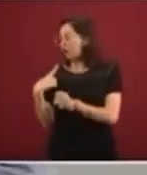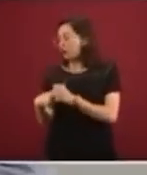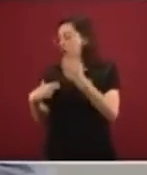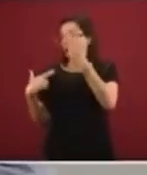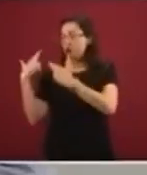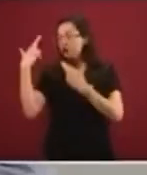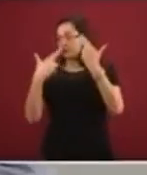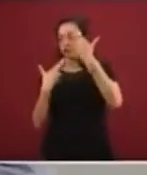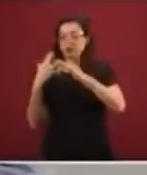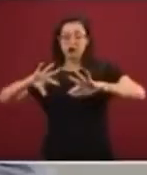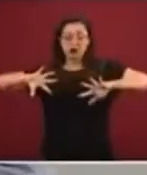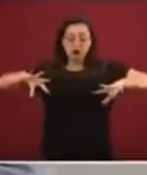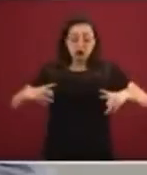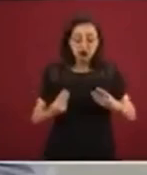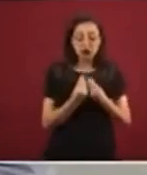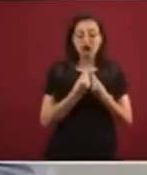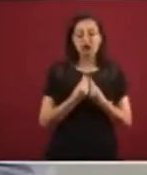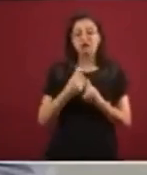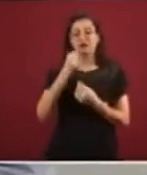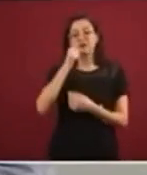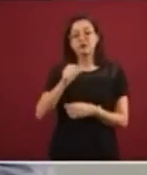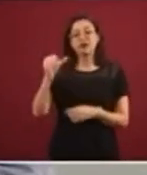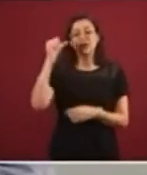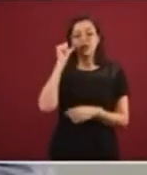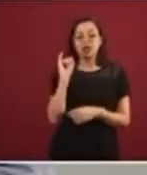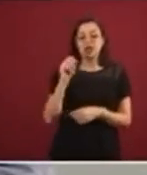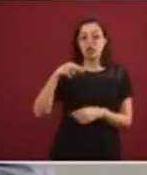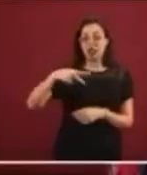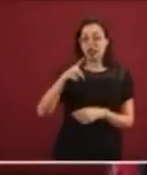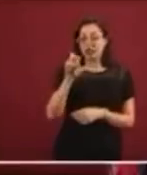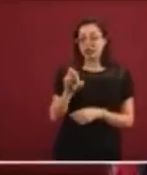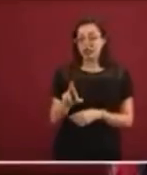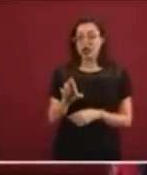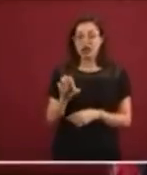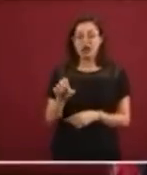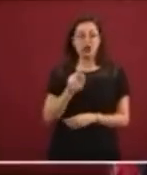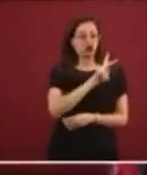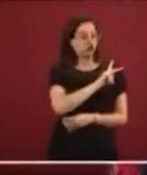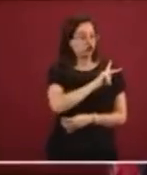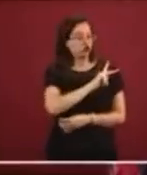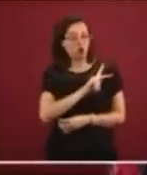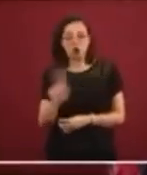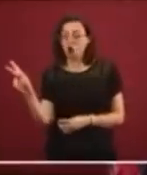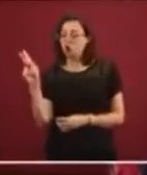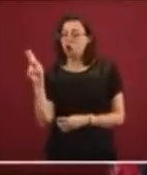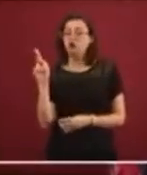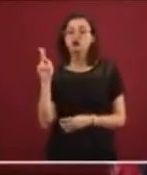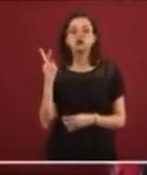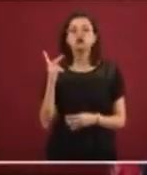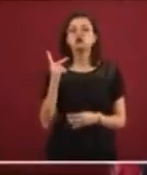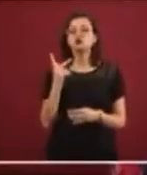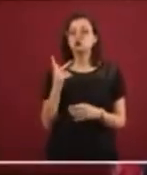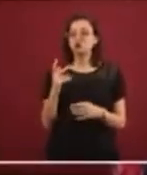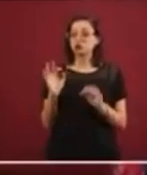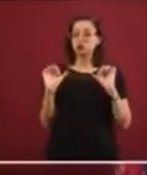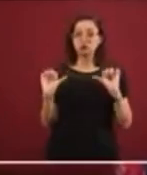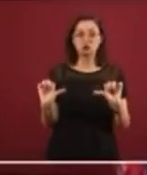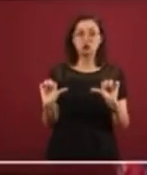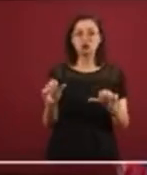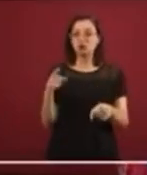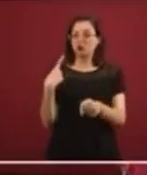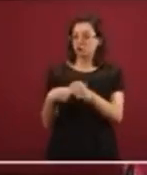este primer paquete de 52 muestras que llegó ayer al INDRE, todas salieron negativas, es decir, no se tuvo ningún caso confirmado de COVID.